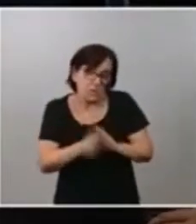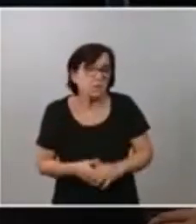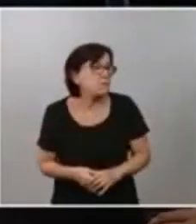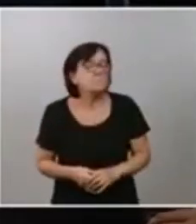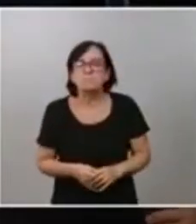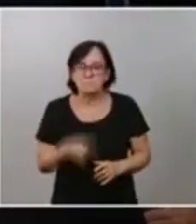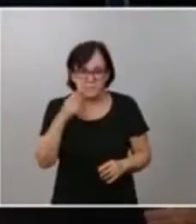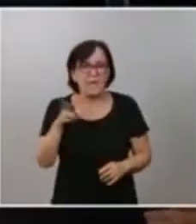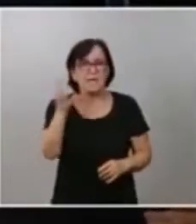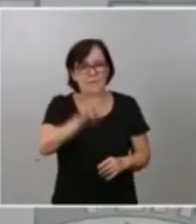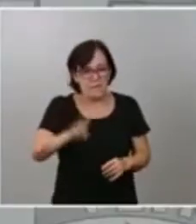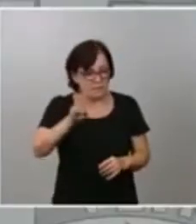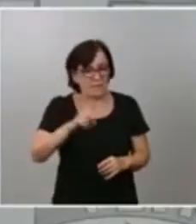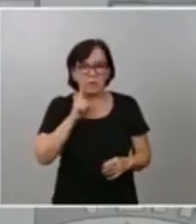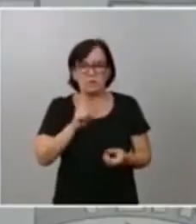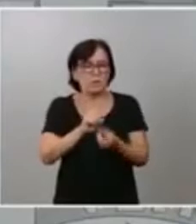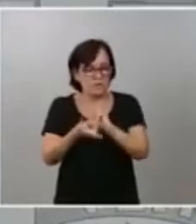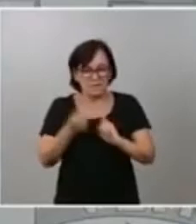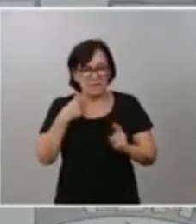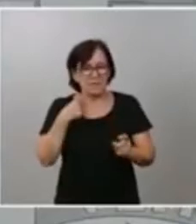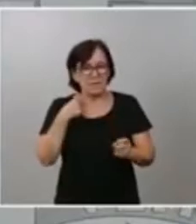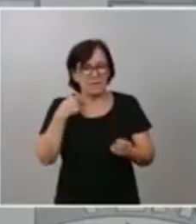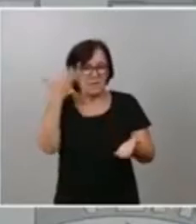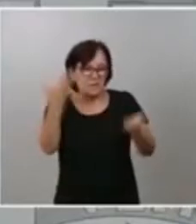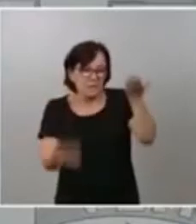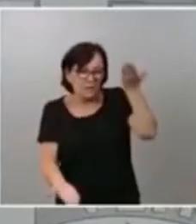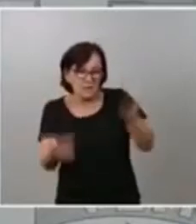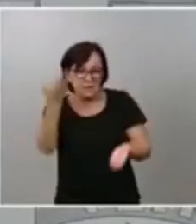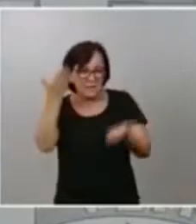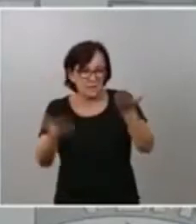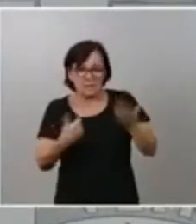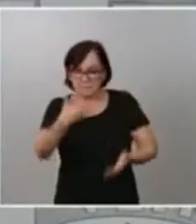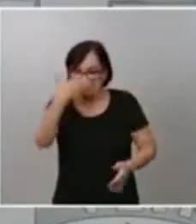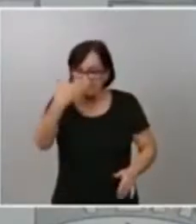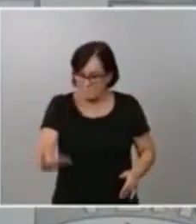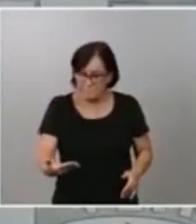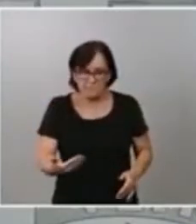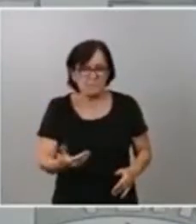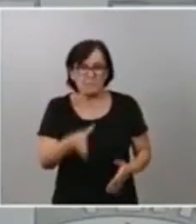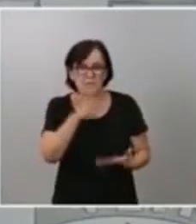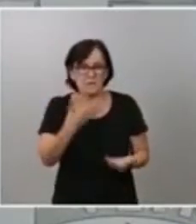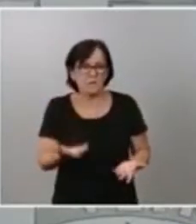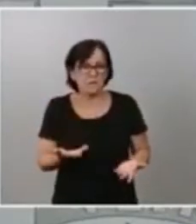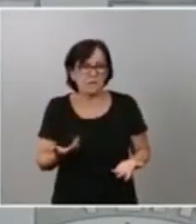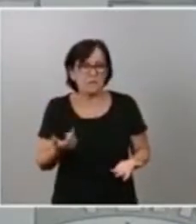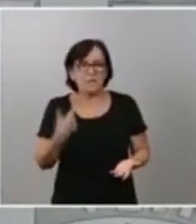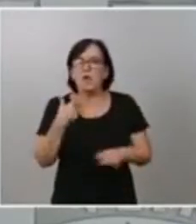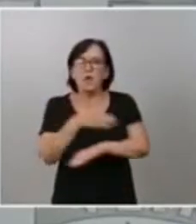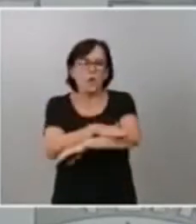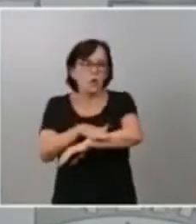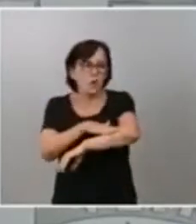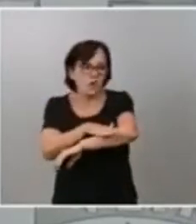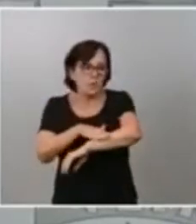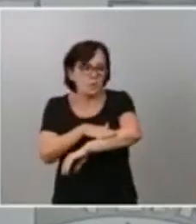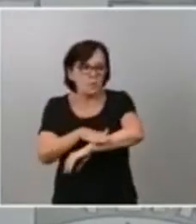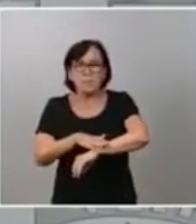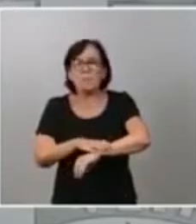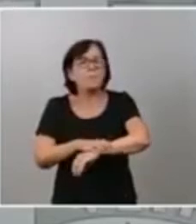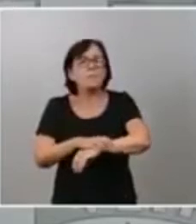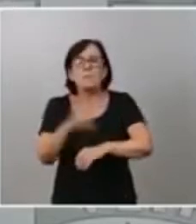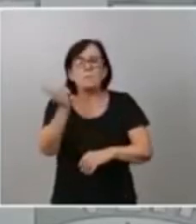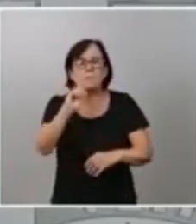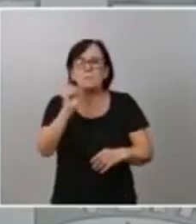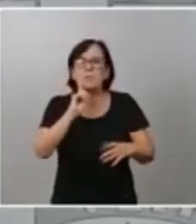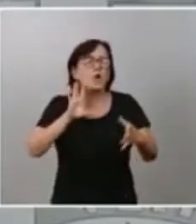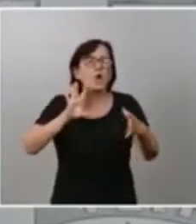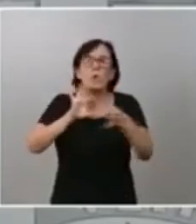de verdad el balance que hemos hecho honestamente se lo digo es un gobierno ya no que sea de coalición o un